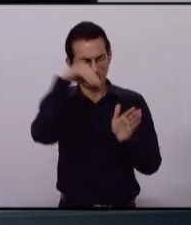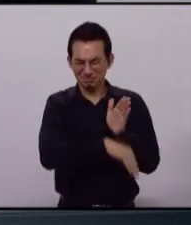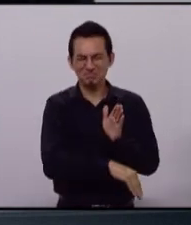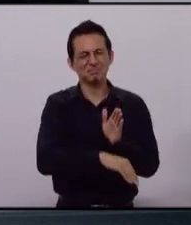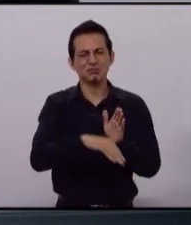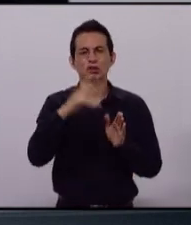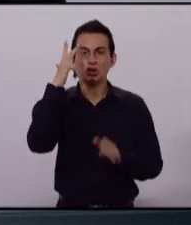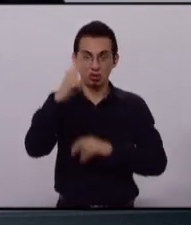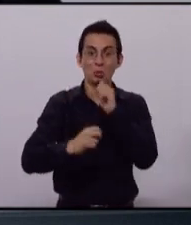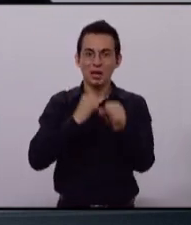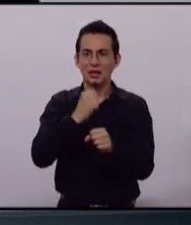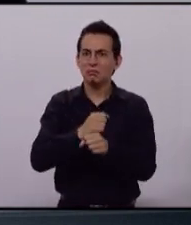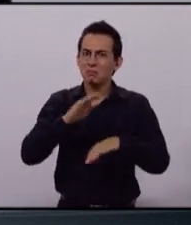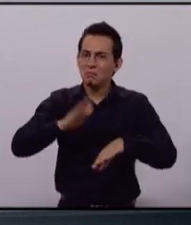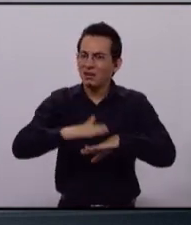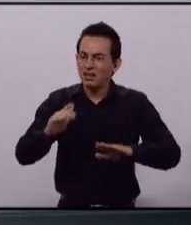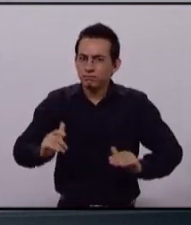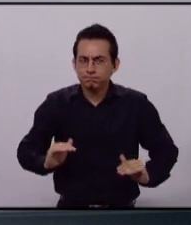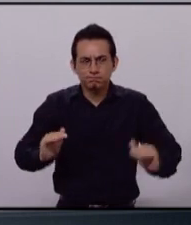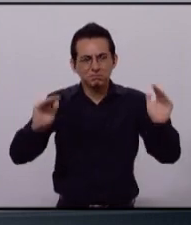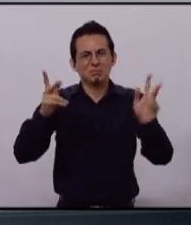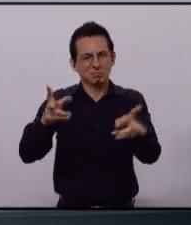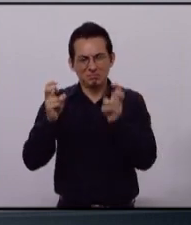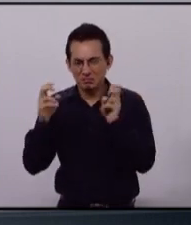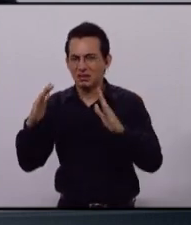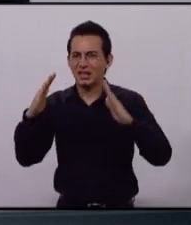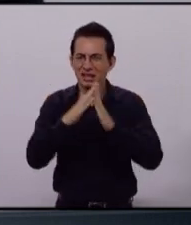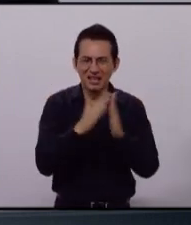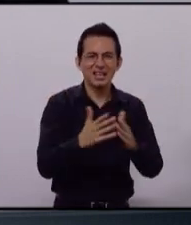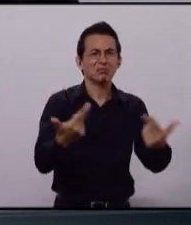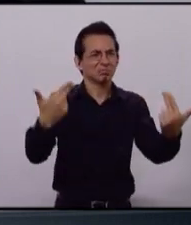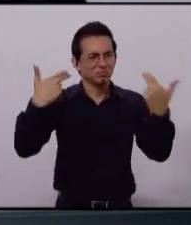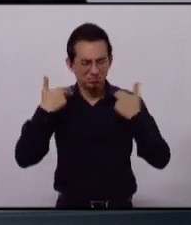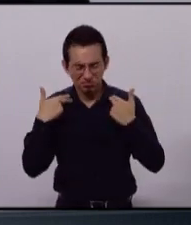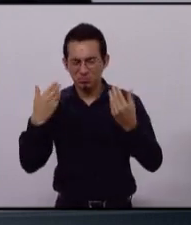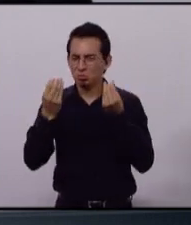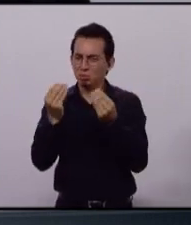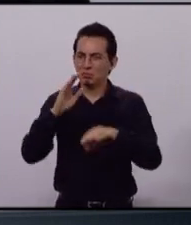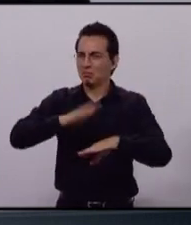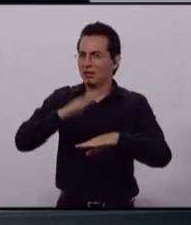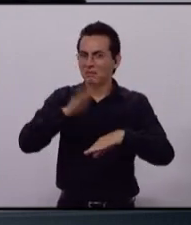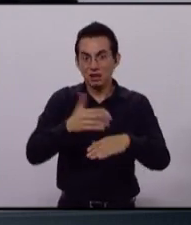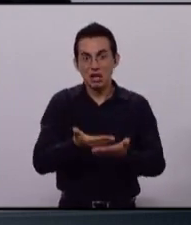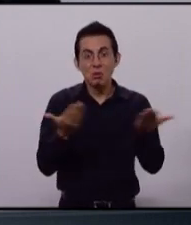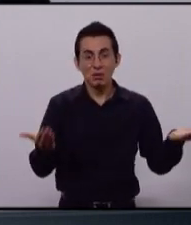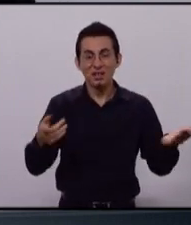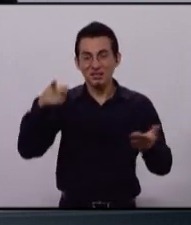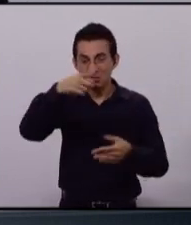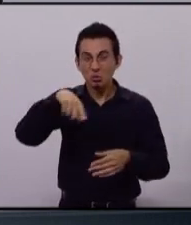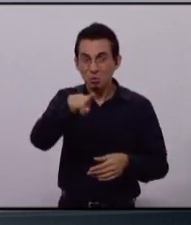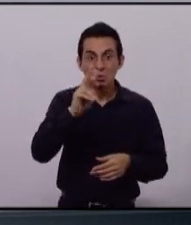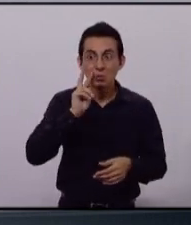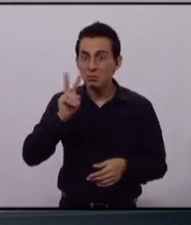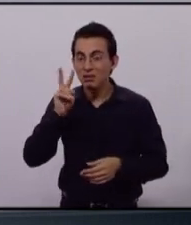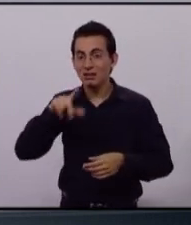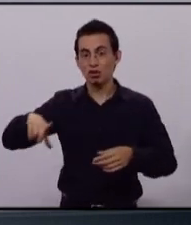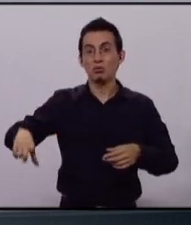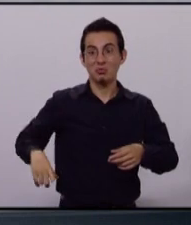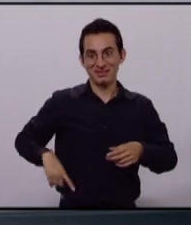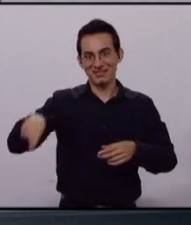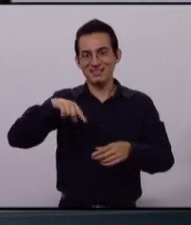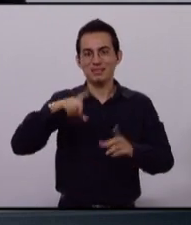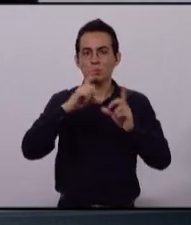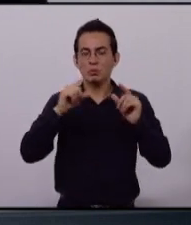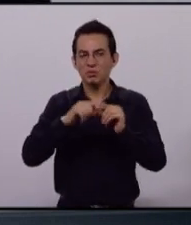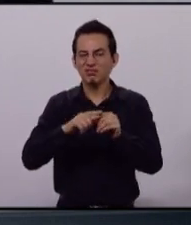ocho años han duplicado los asaltos a mano armada, los robos a casa habitación y hasta los secuestros. Mientras esto ocurre, el gobierno de Zapopan está